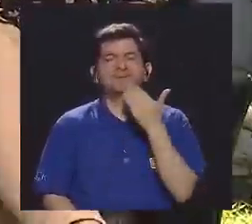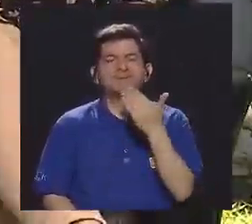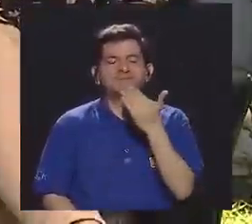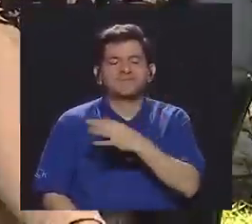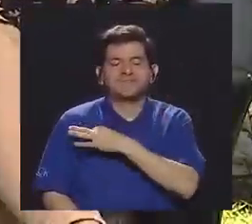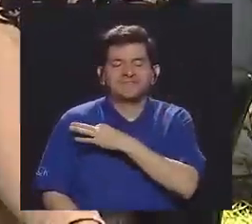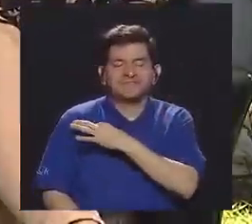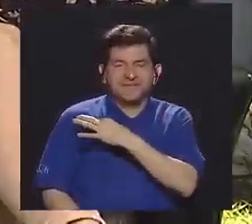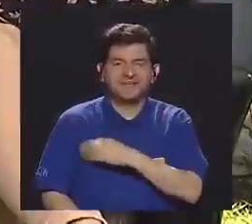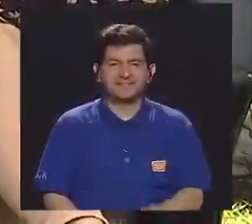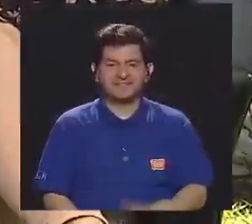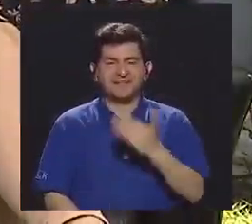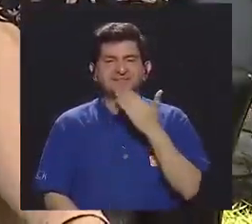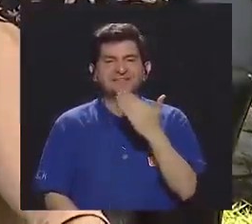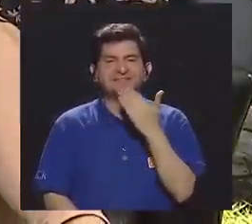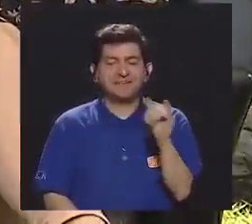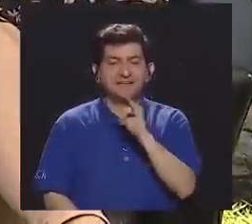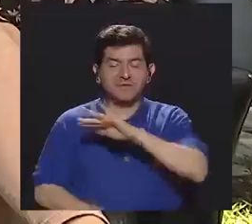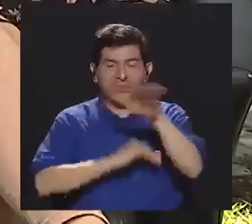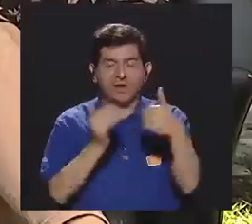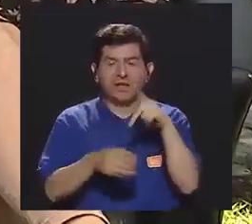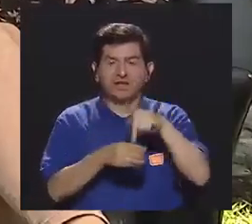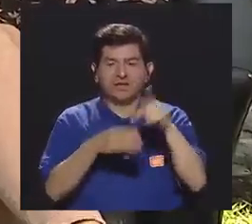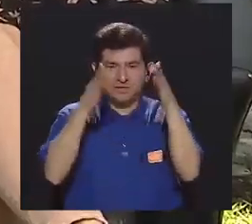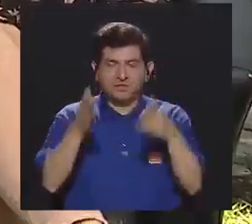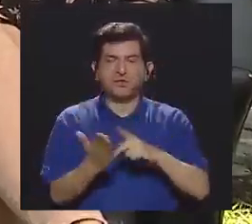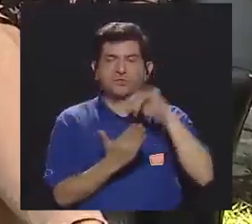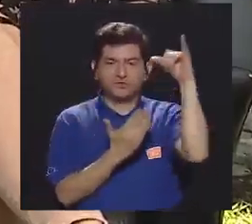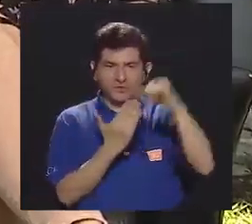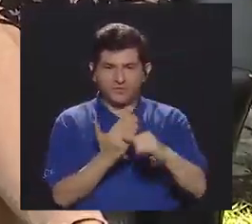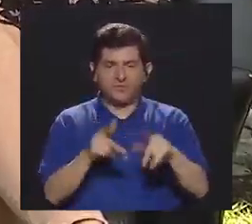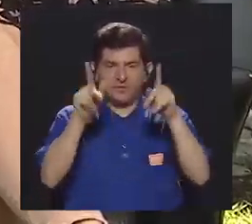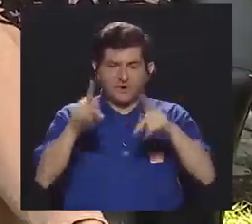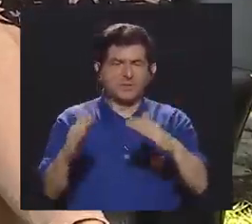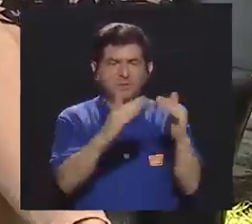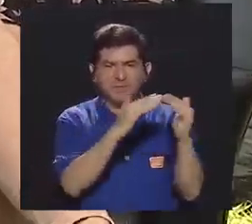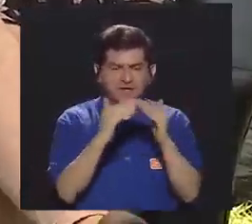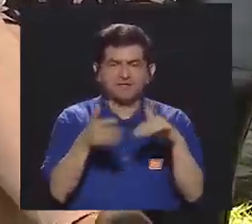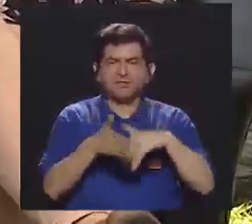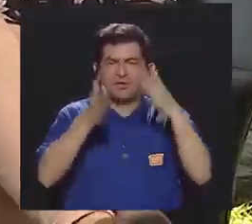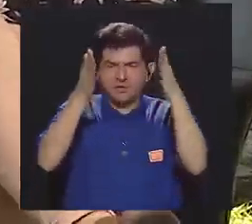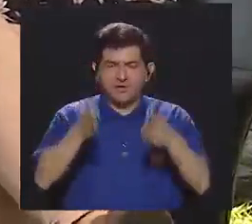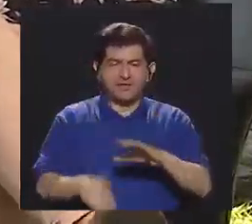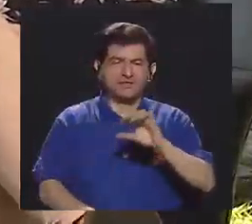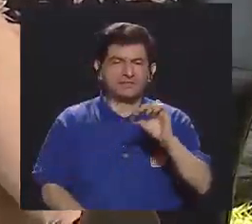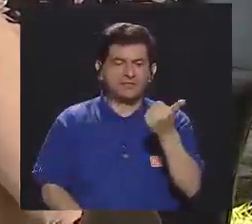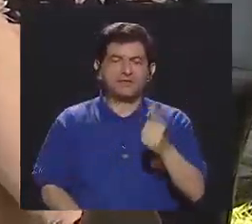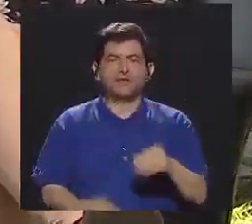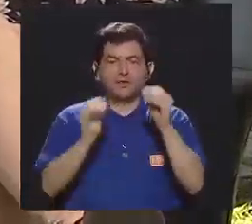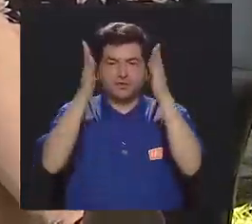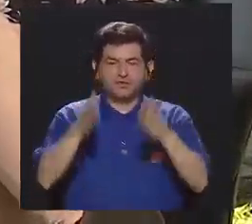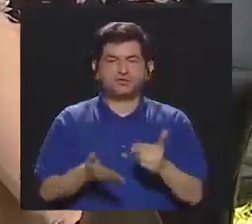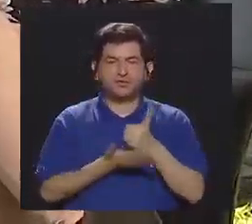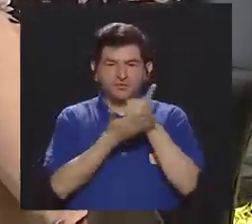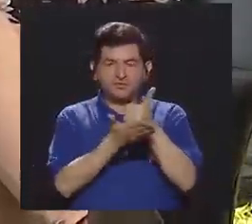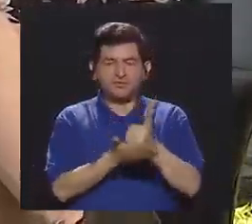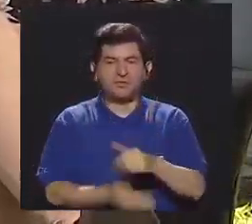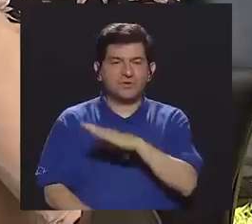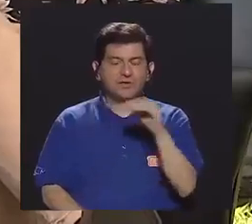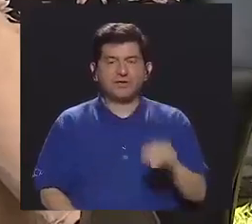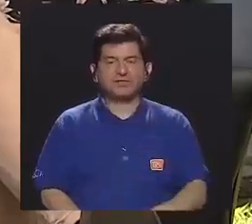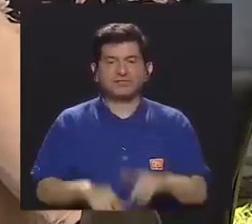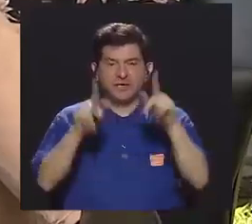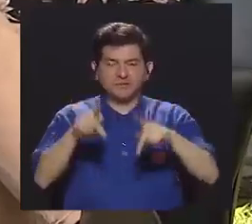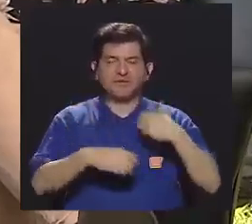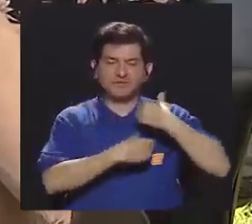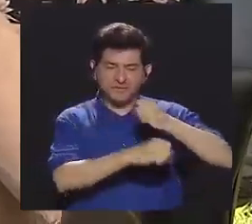Muchísimas gracias por la invitación. Gracias y agradecerle también a todos los participantes del proyecto, a la gente de la comunidad, a los estudiantes y a los otros profesores colaboradores y a las